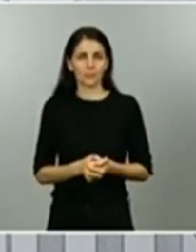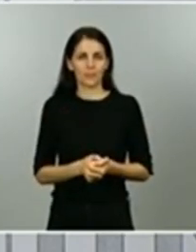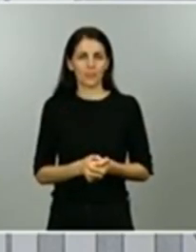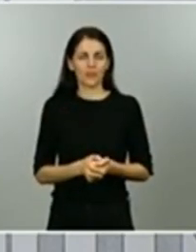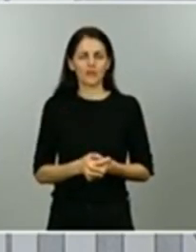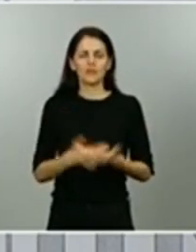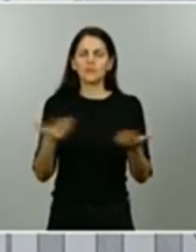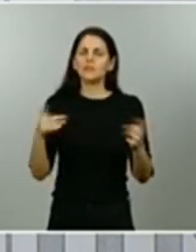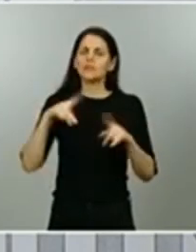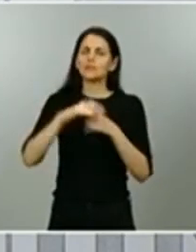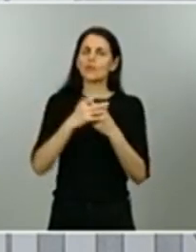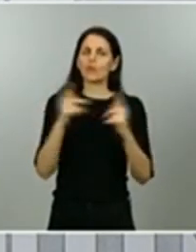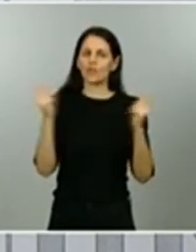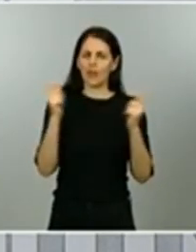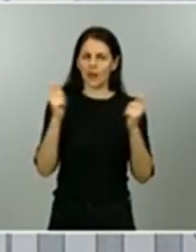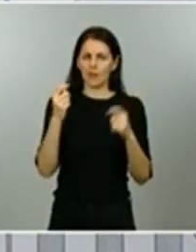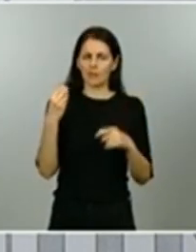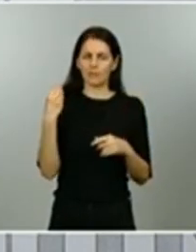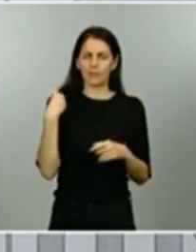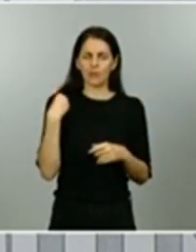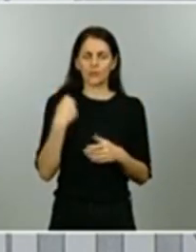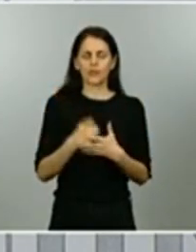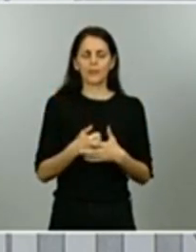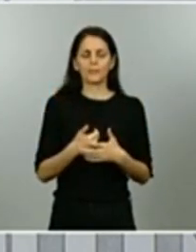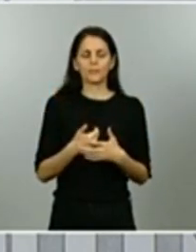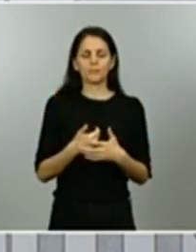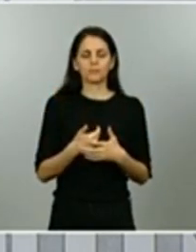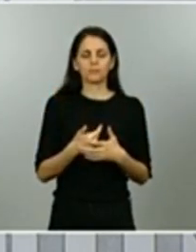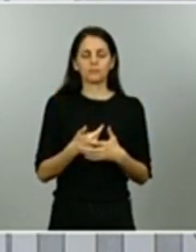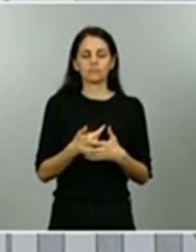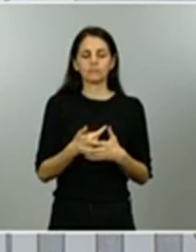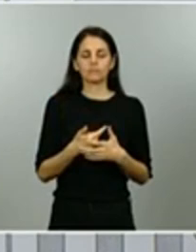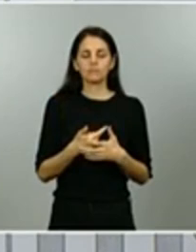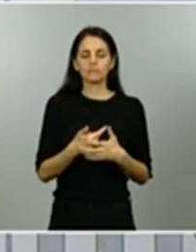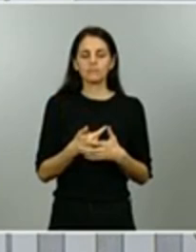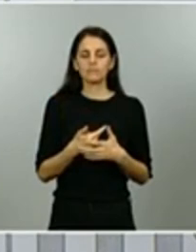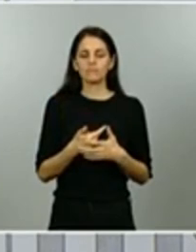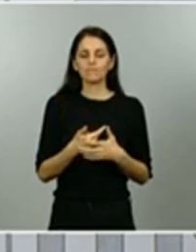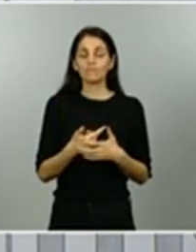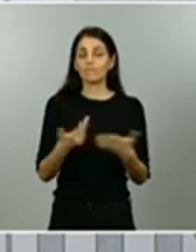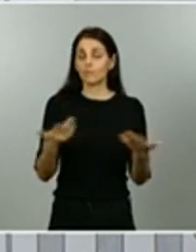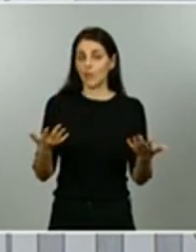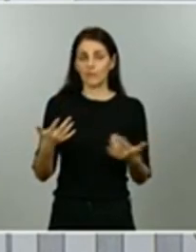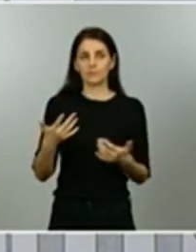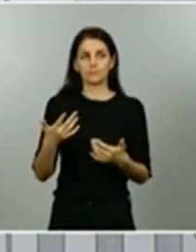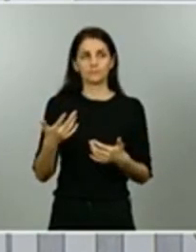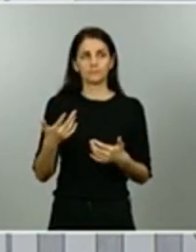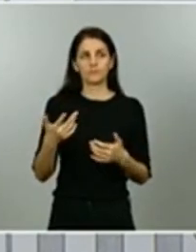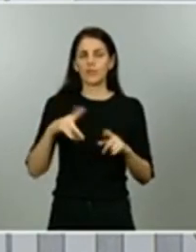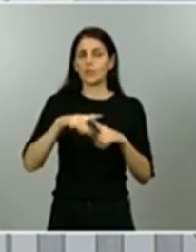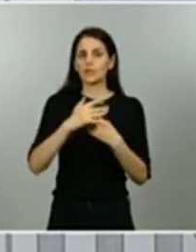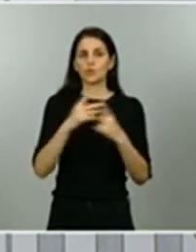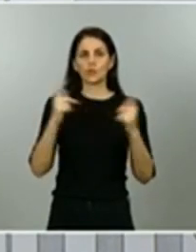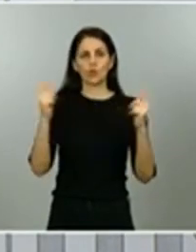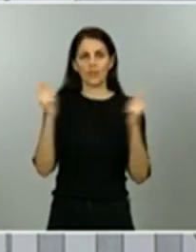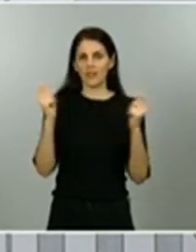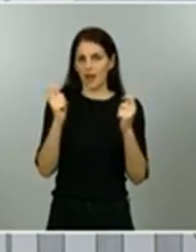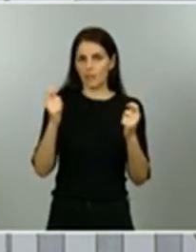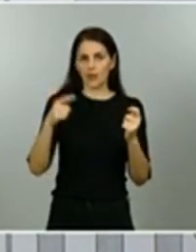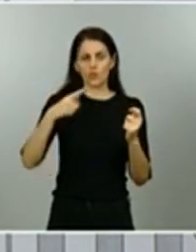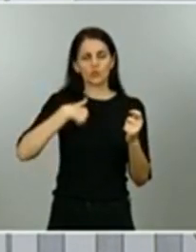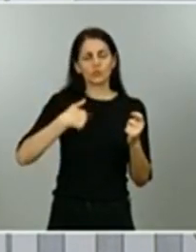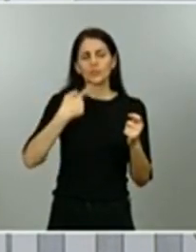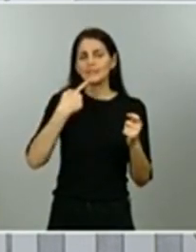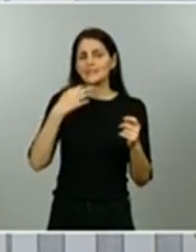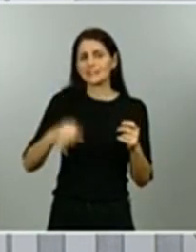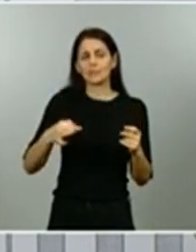hemos venido diciendo siempre que es el único instrumento constitucional que permite la limitación de